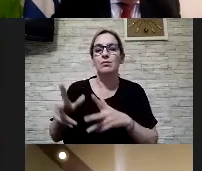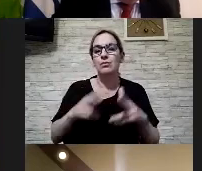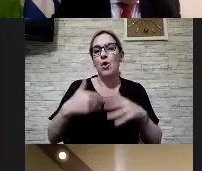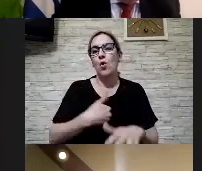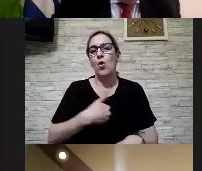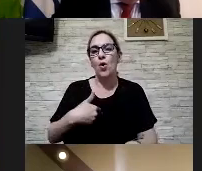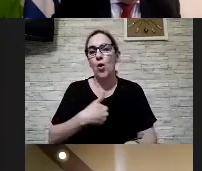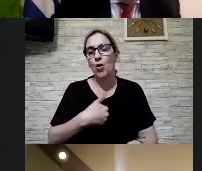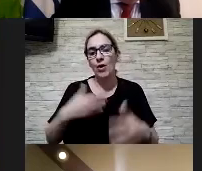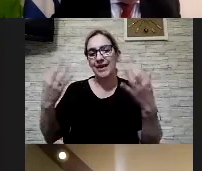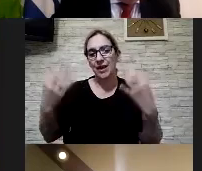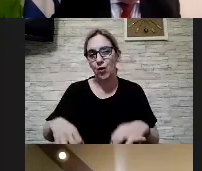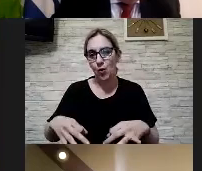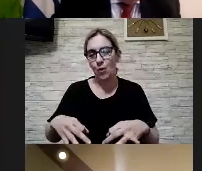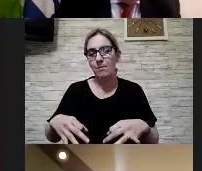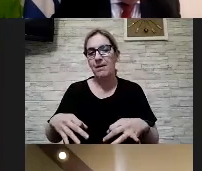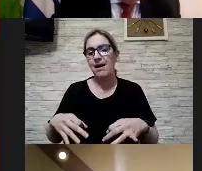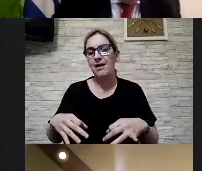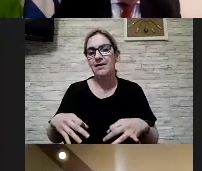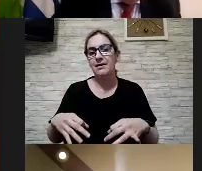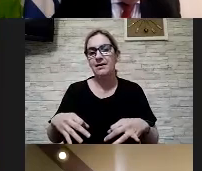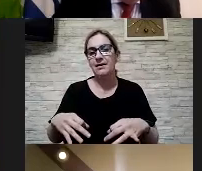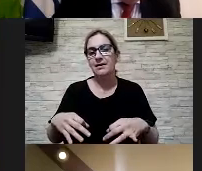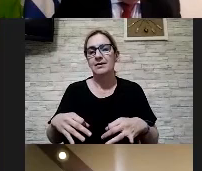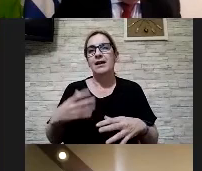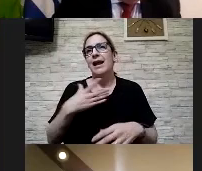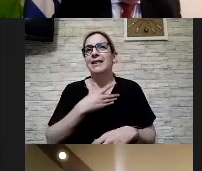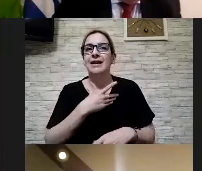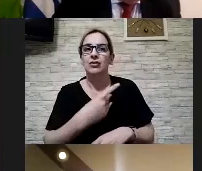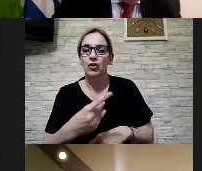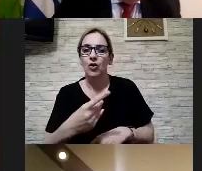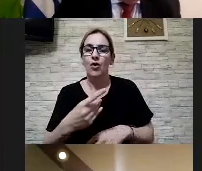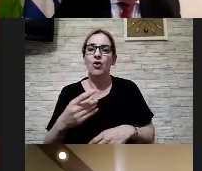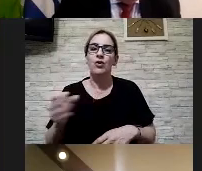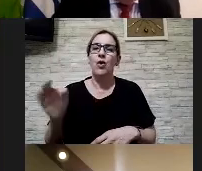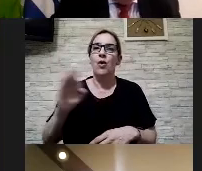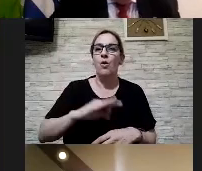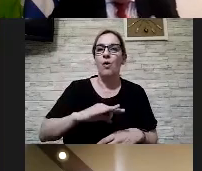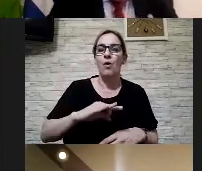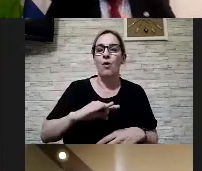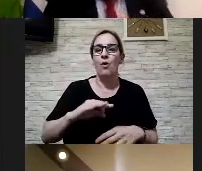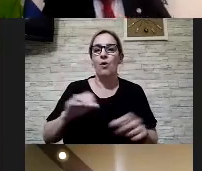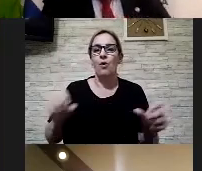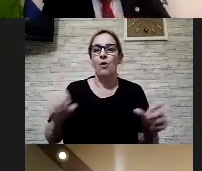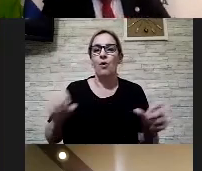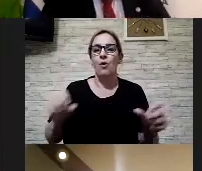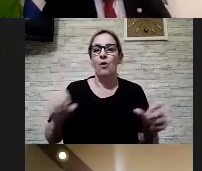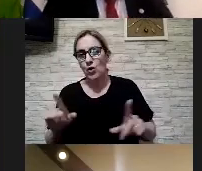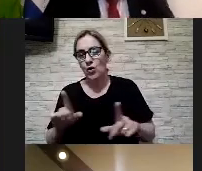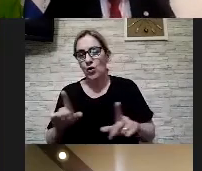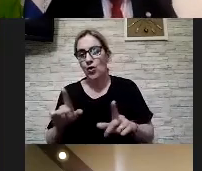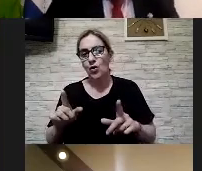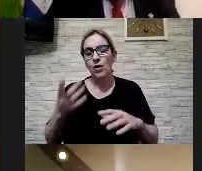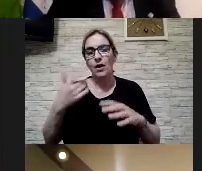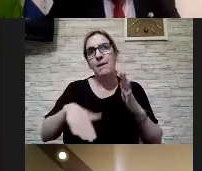cumpla ¿no? bueno el director que es como un centro educativo ¿no? si uno tenga un rol más